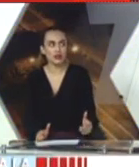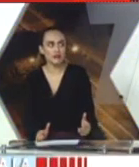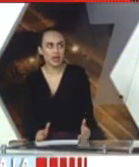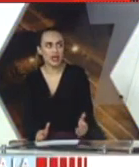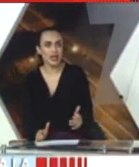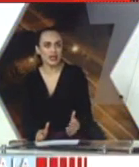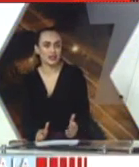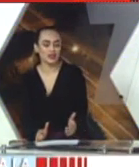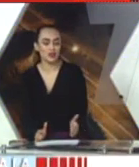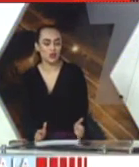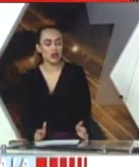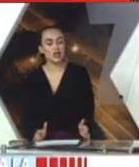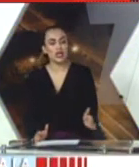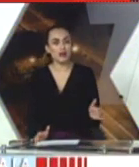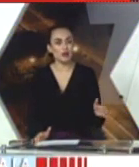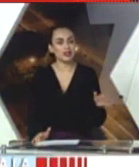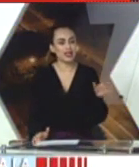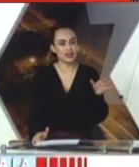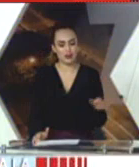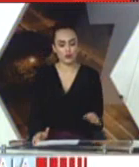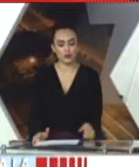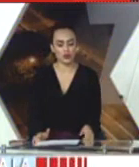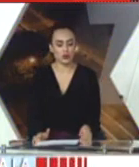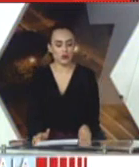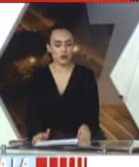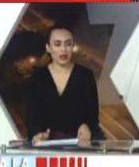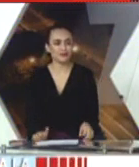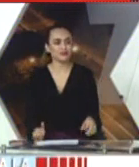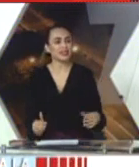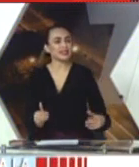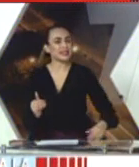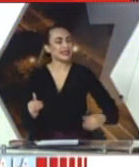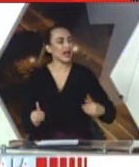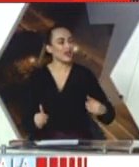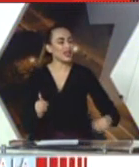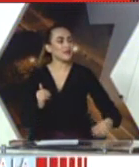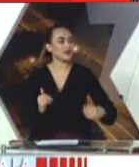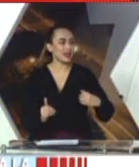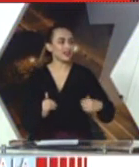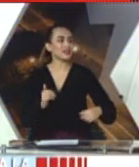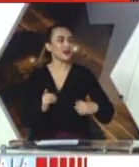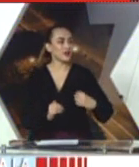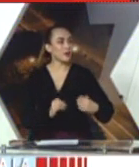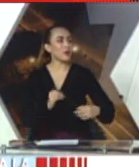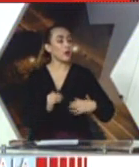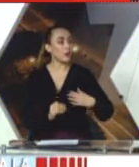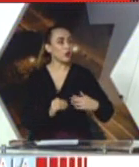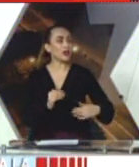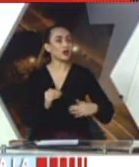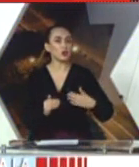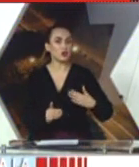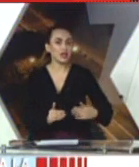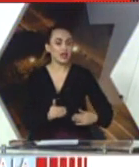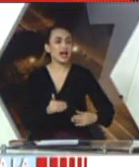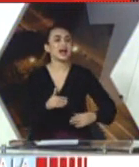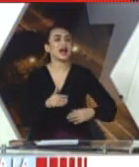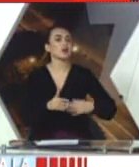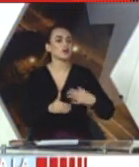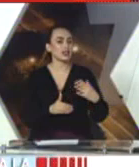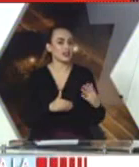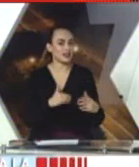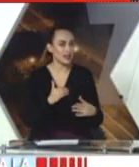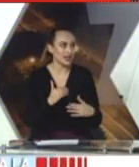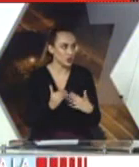a poco también en esa activación. Y vamos en este punto, Julio, porque ya se habla de empezar a activar poco a poco la economía,